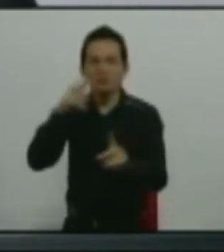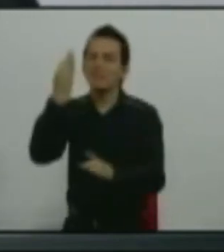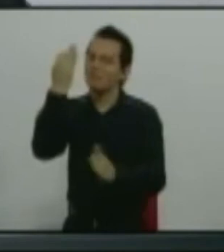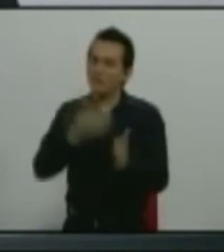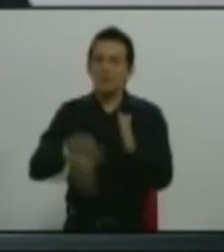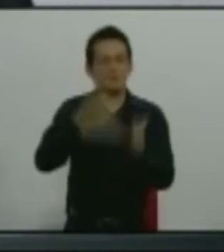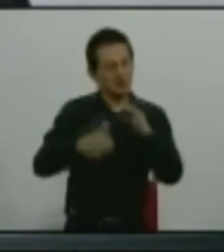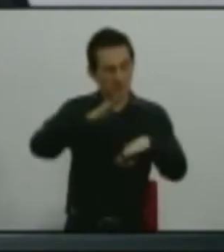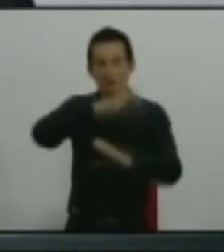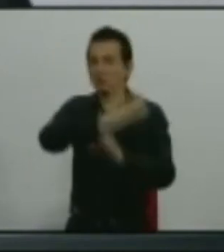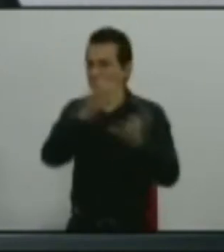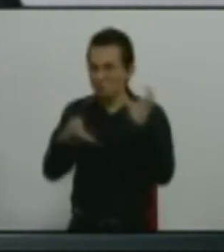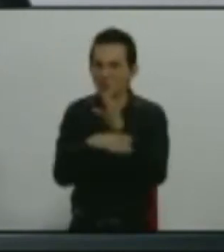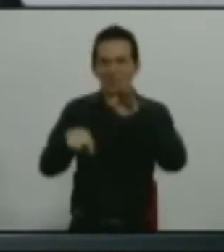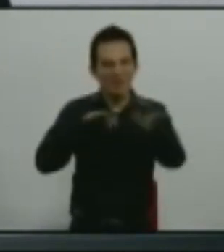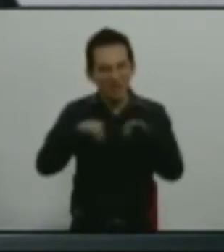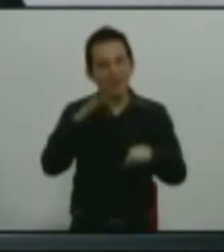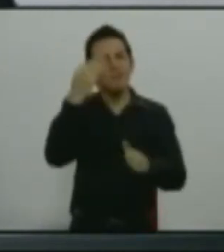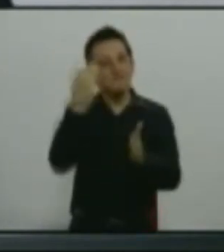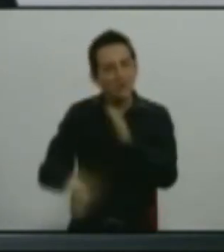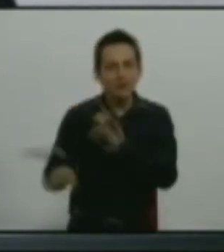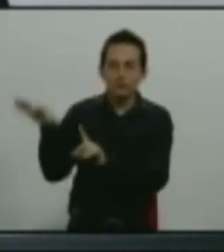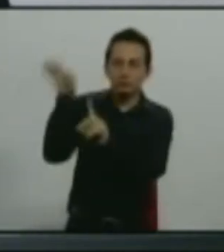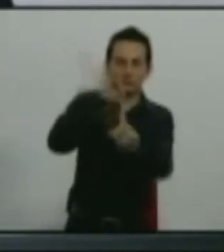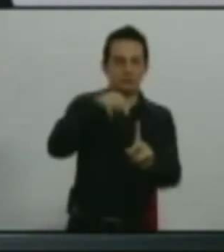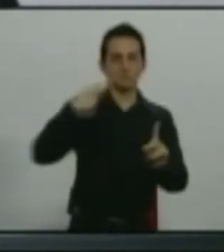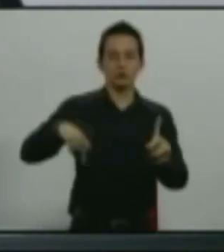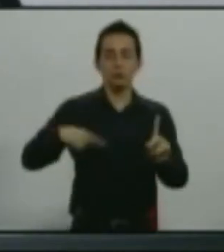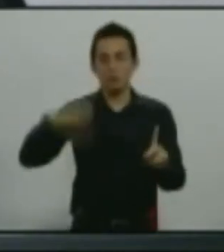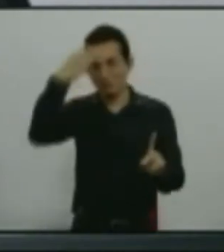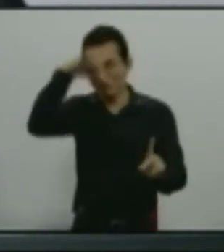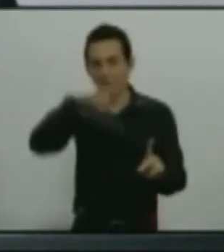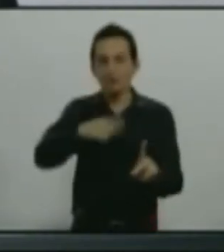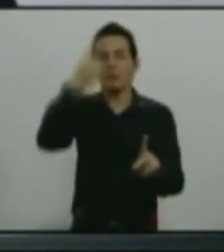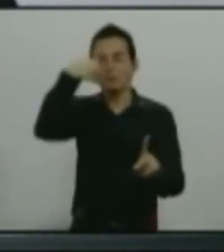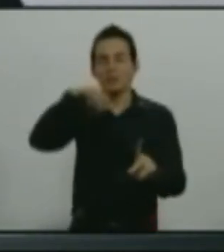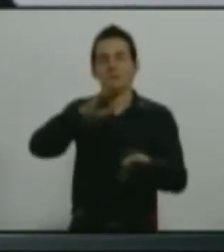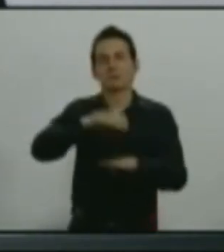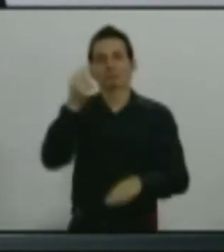acciones. Hoy Guadalajara requiere de la experiencia como la alternativa necesaria para poder solventar esas necesidades.